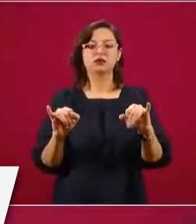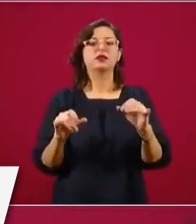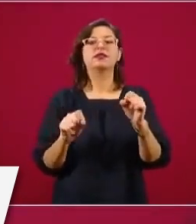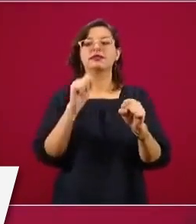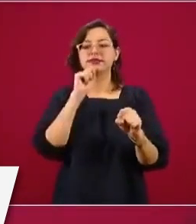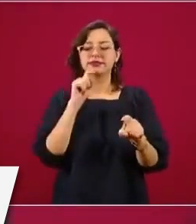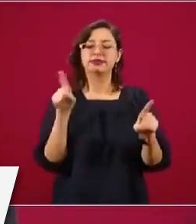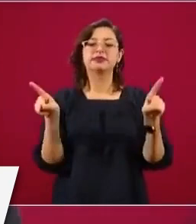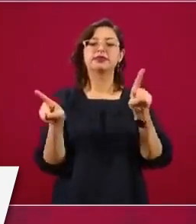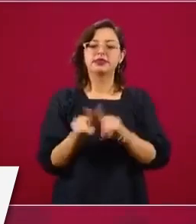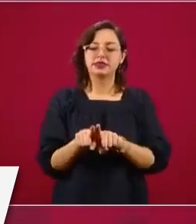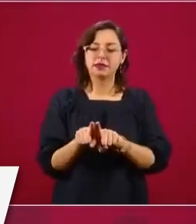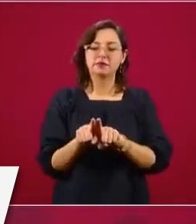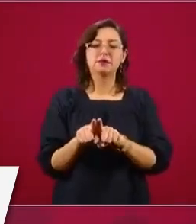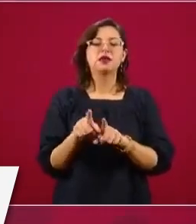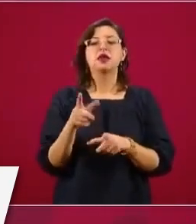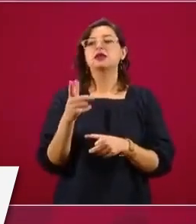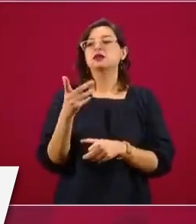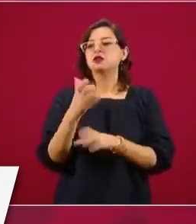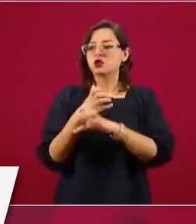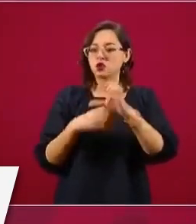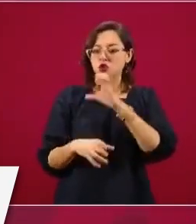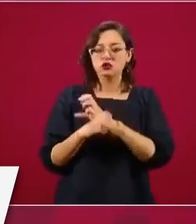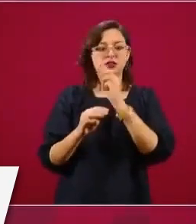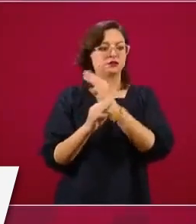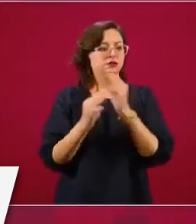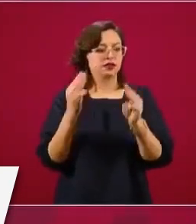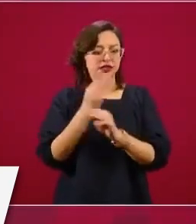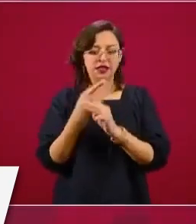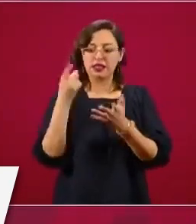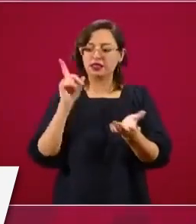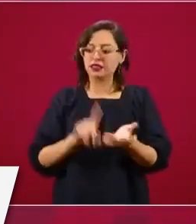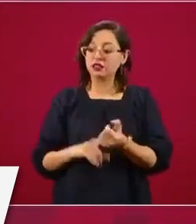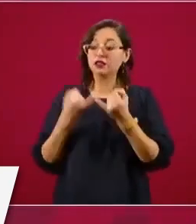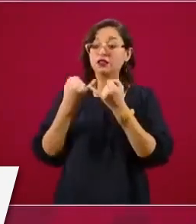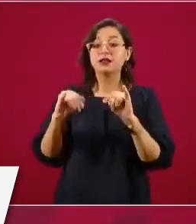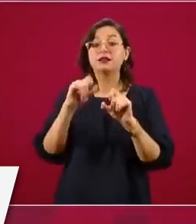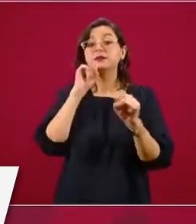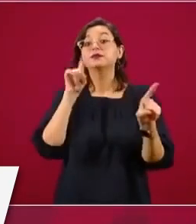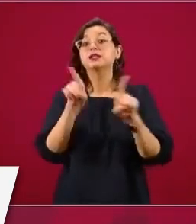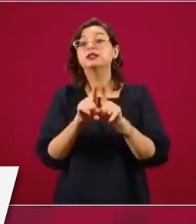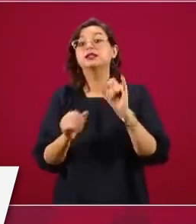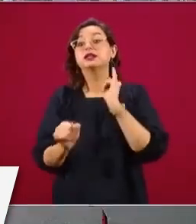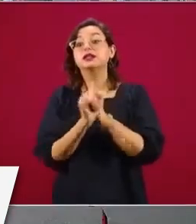equipos y la interconexión con internet,